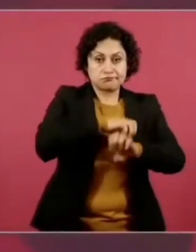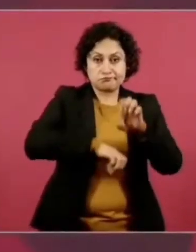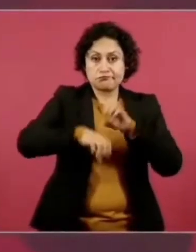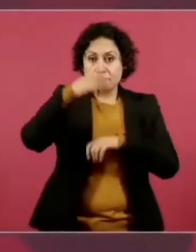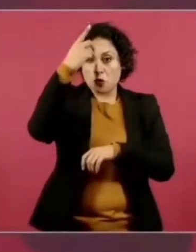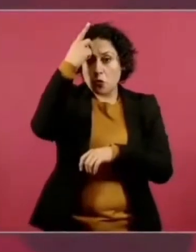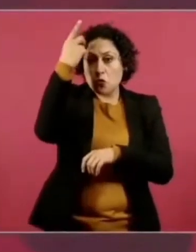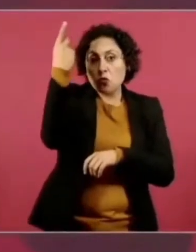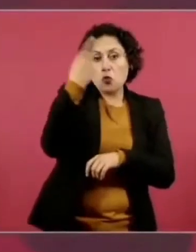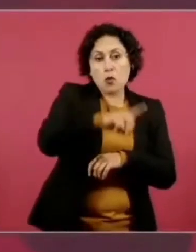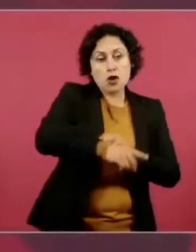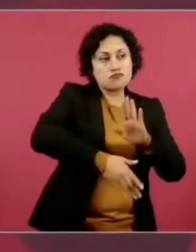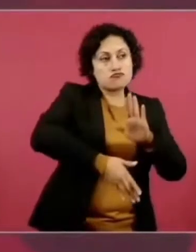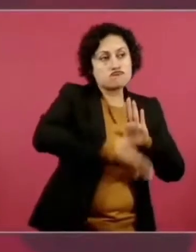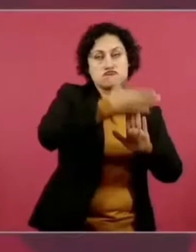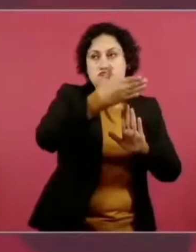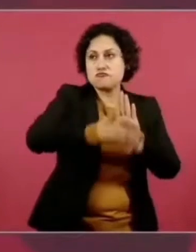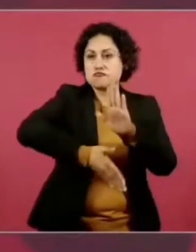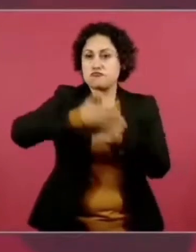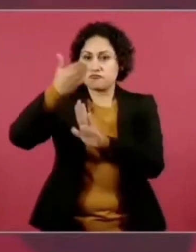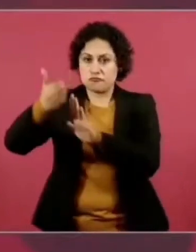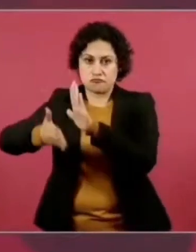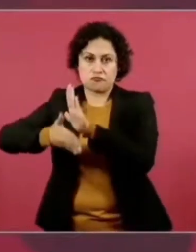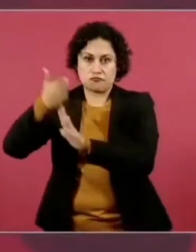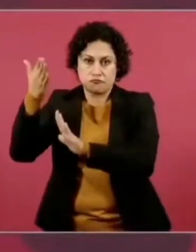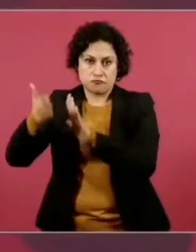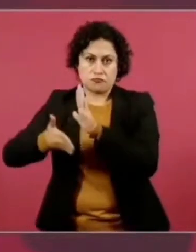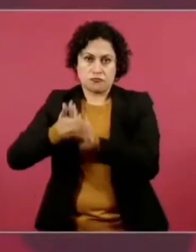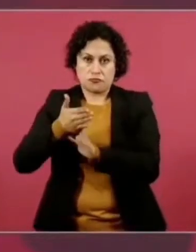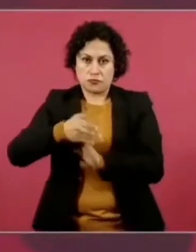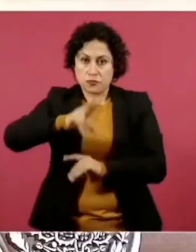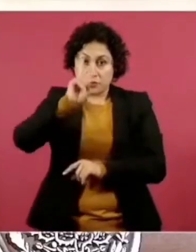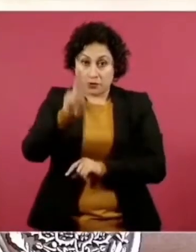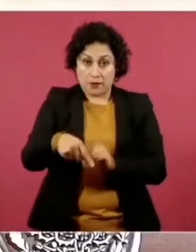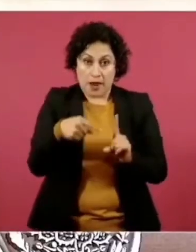de dimensión mundial,